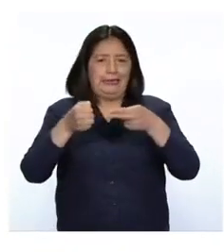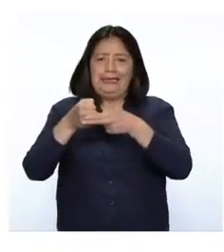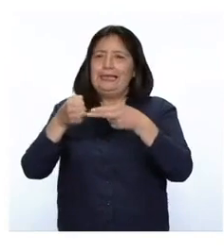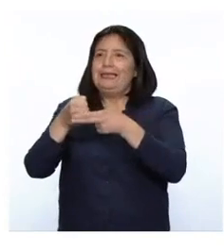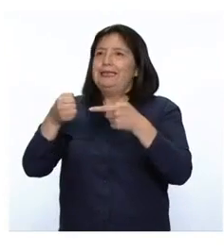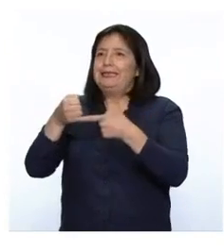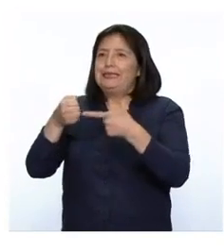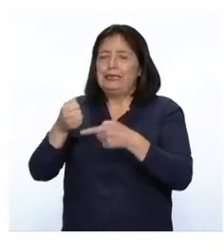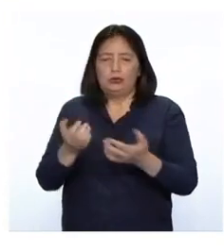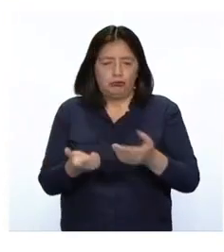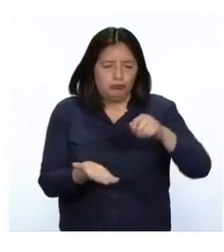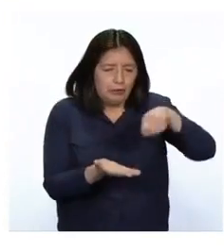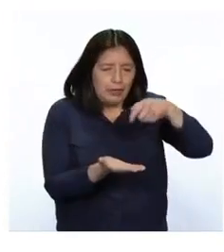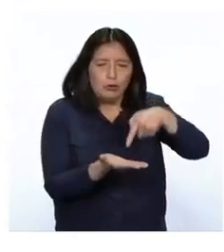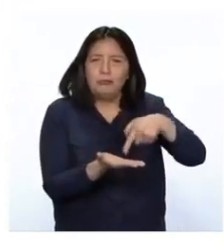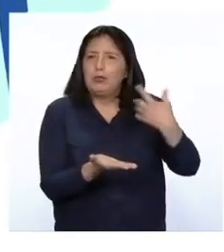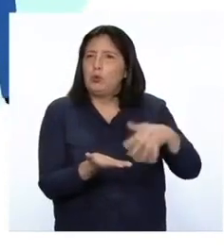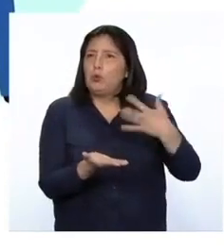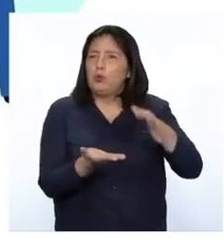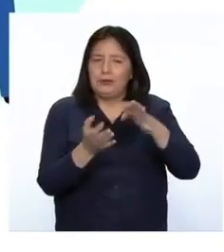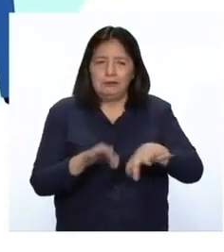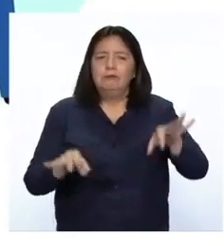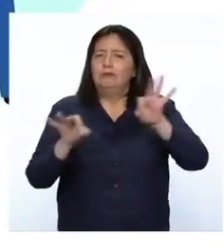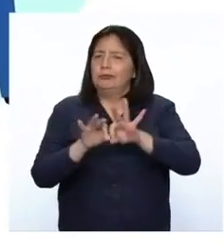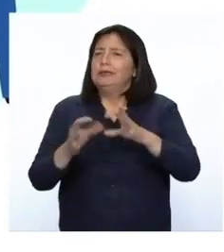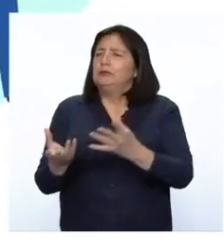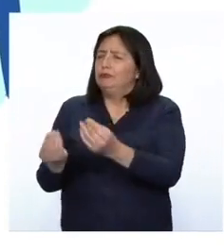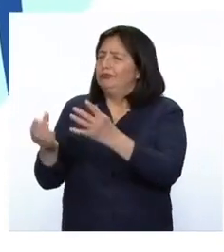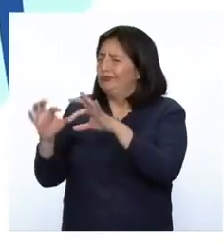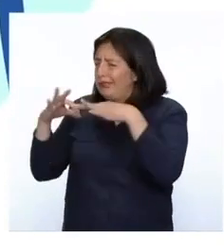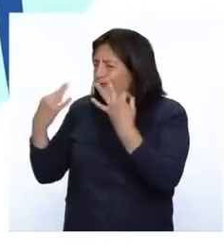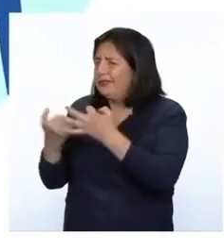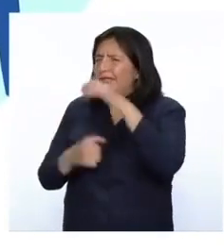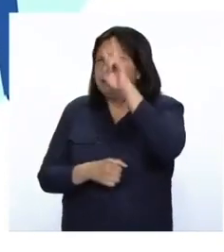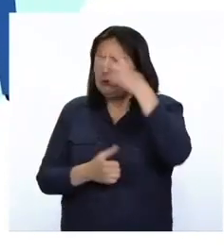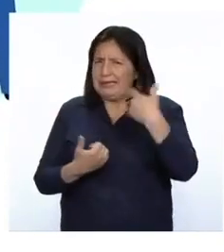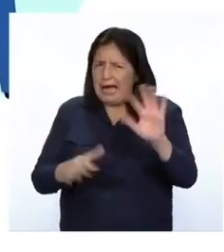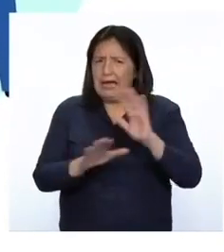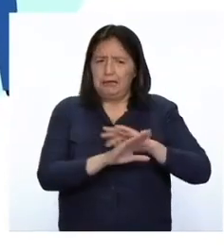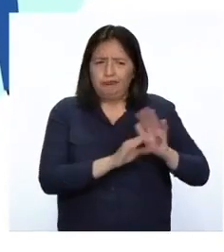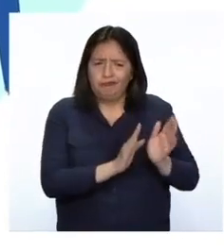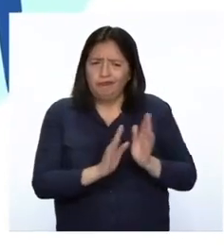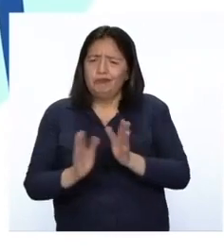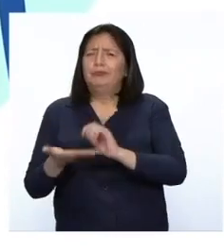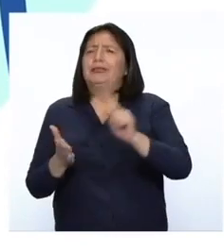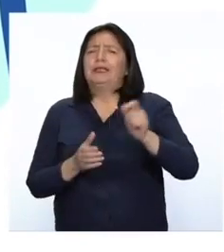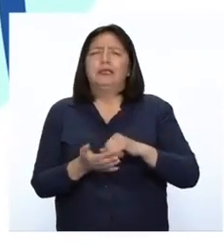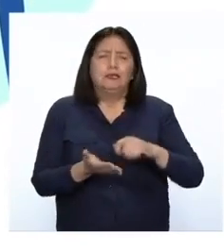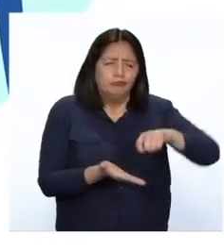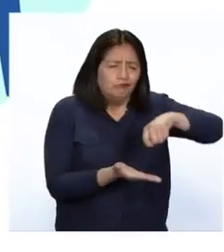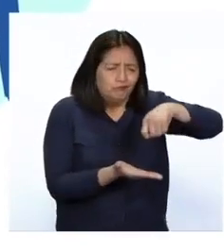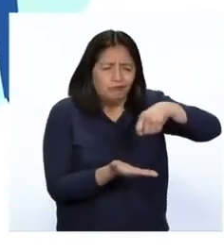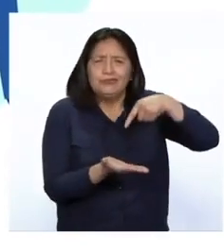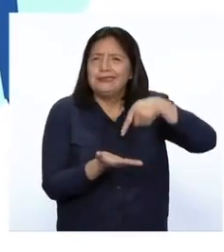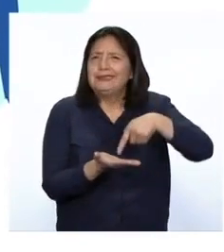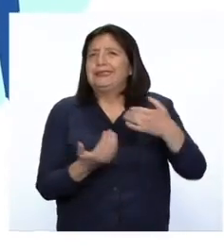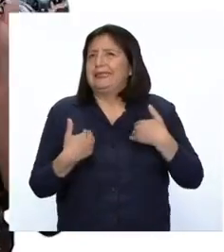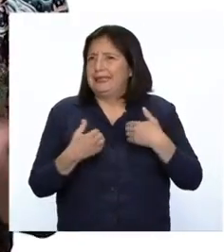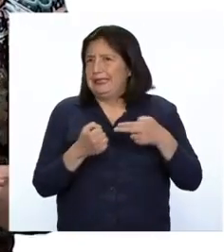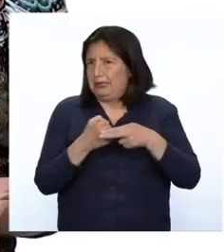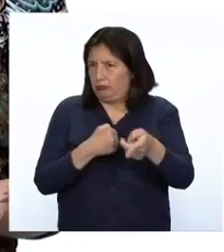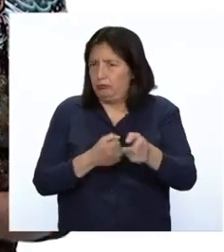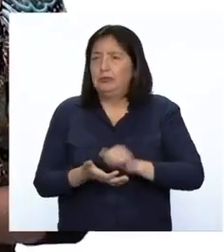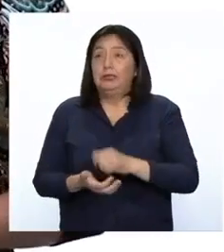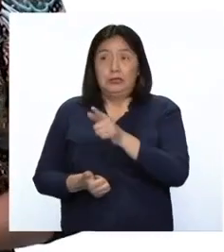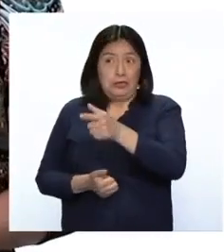nuestros alimentos es increíble y muchas familias peruanas se han organizado para elaborar sus platos alrededor de este alimento.